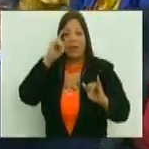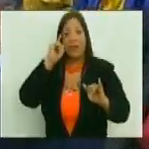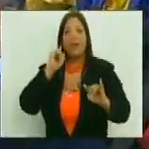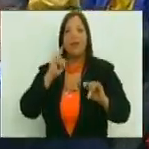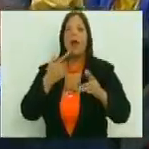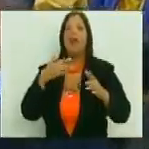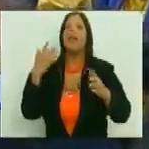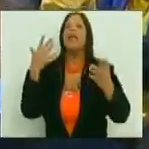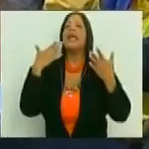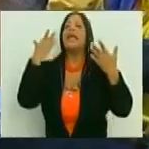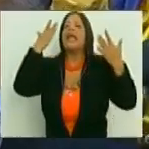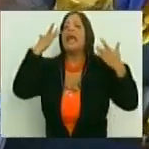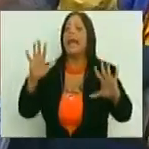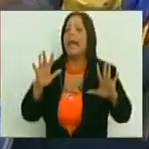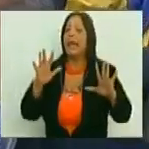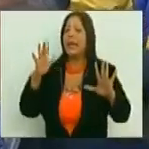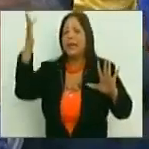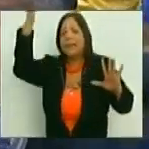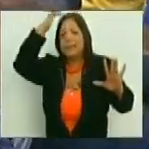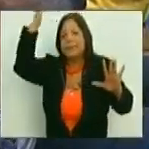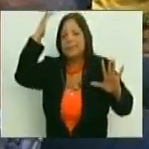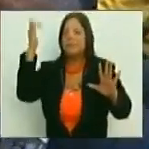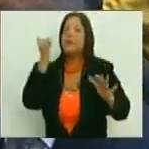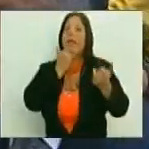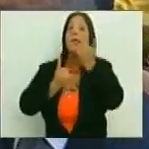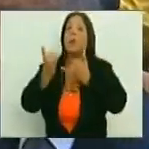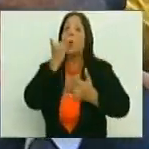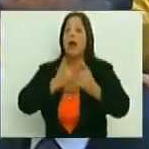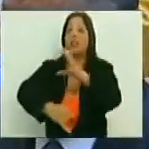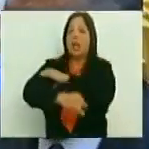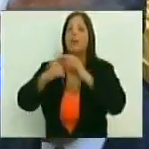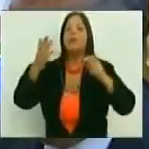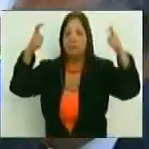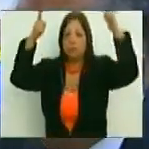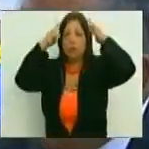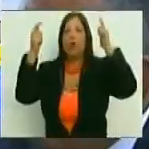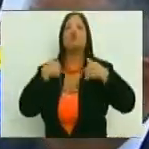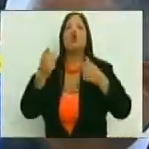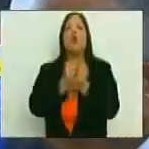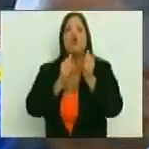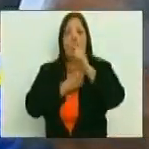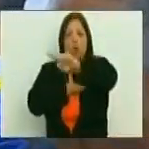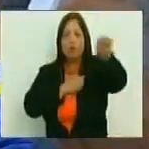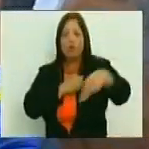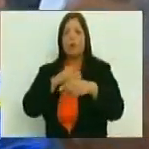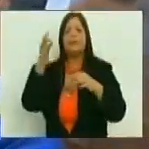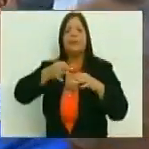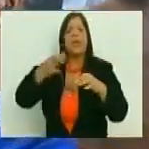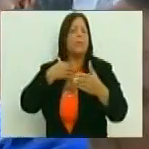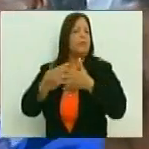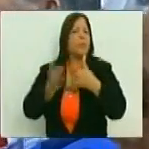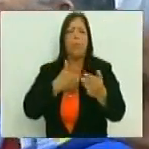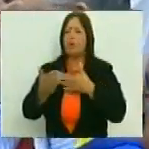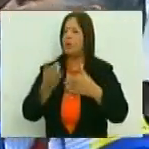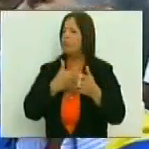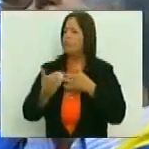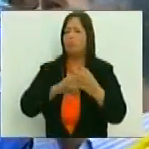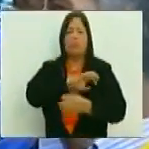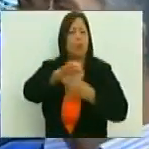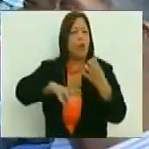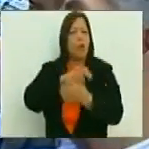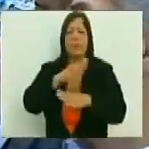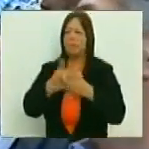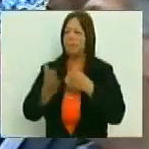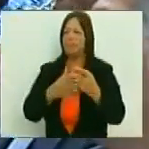pretendían hacernos creer, que era imposible, y se equivocaron, Chávez nos dijo yo, estaré con ustedes siempre, pase lo que pase, cueste lo que cueste,